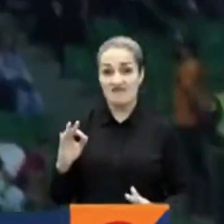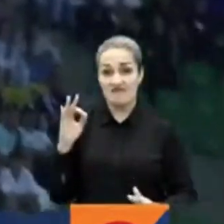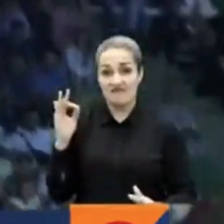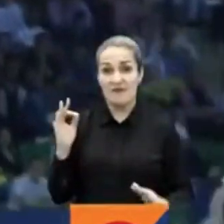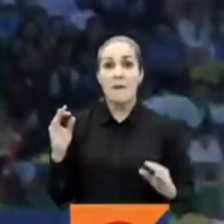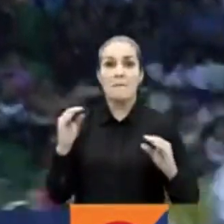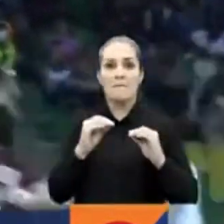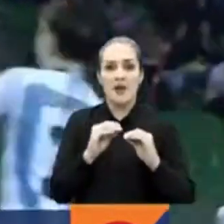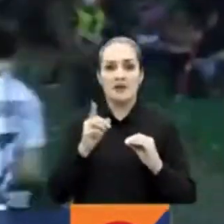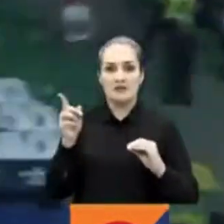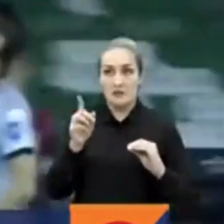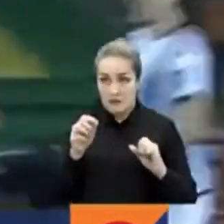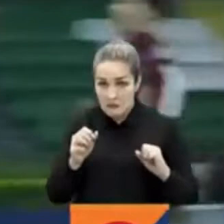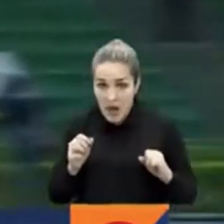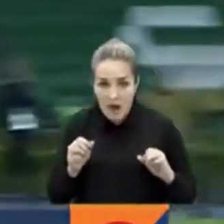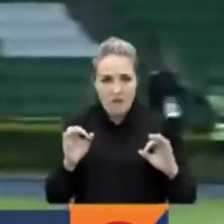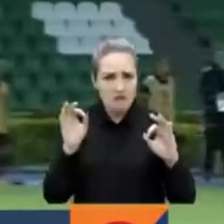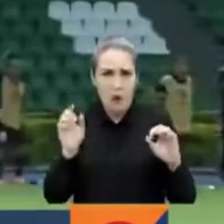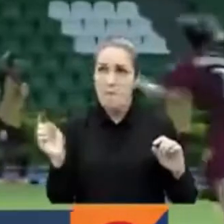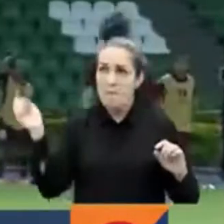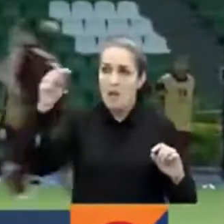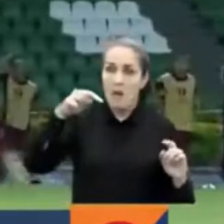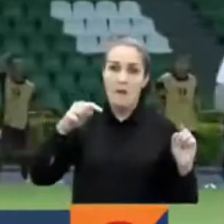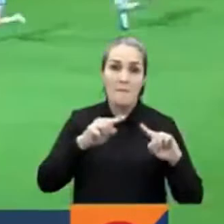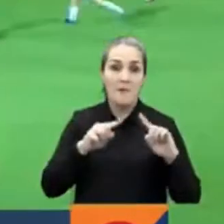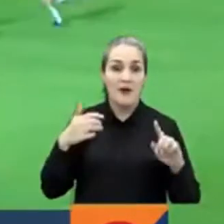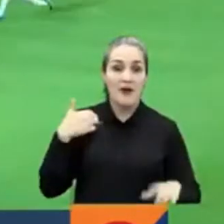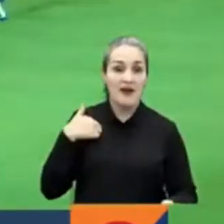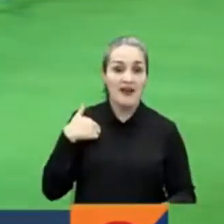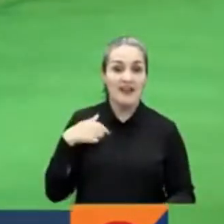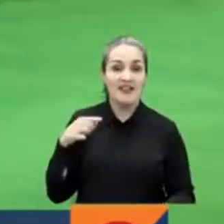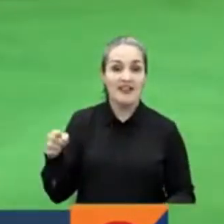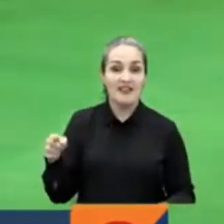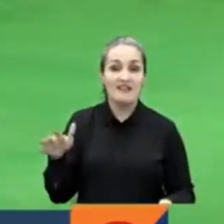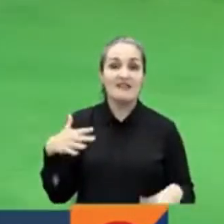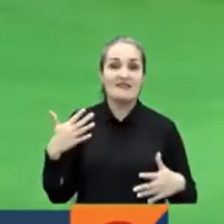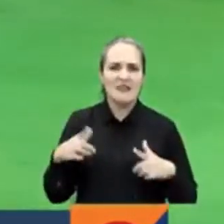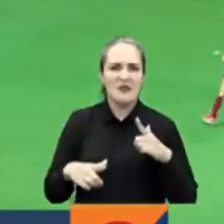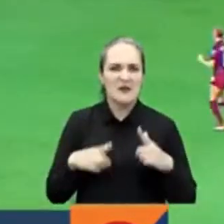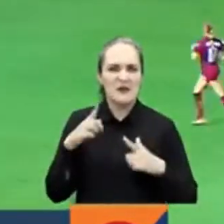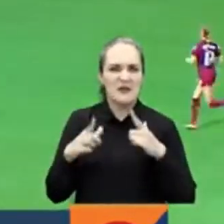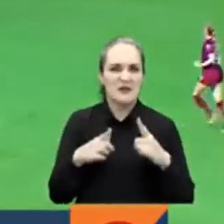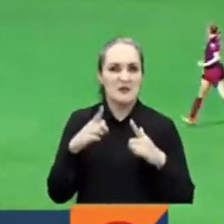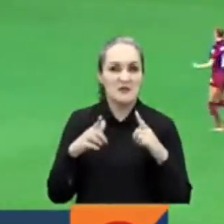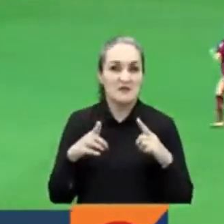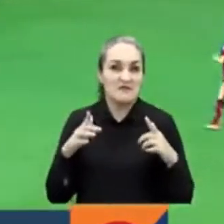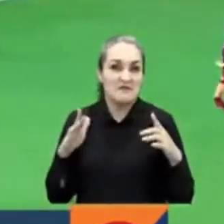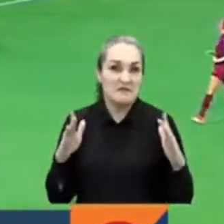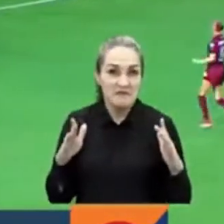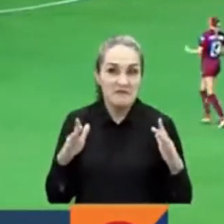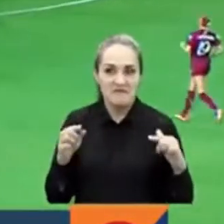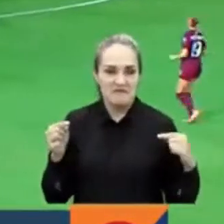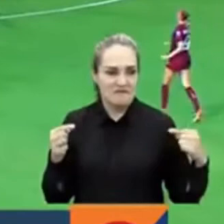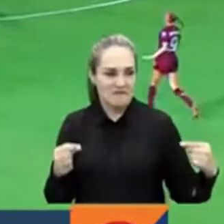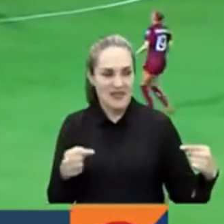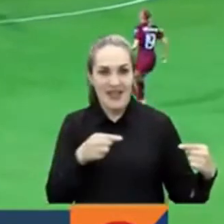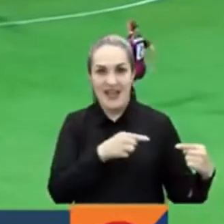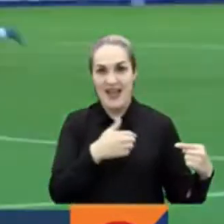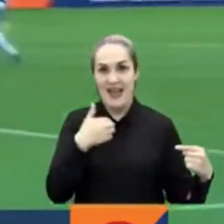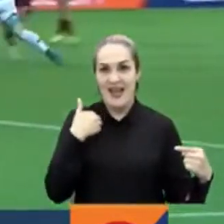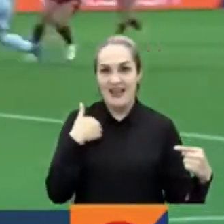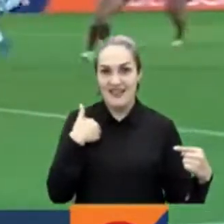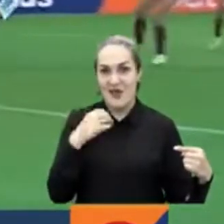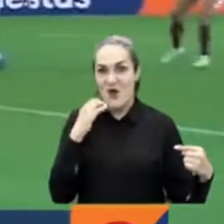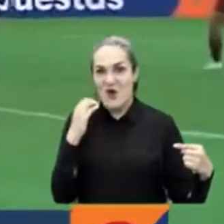son fuertes en el fútbol aéreo, pero como todo equipo argentino, la garra y la entrega no se negocian ante rivales que sobre el